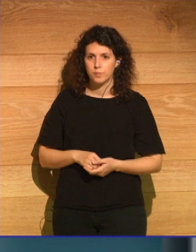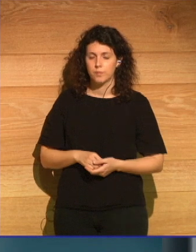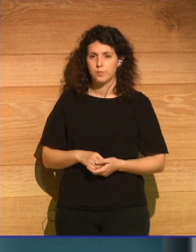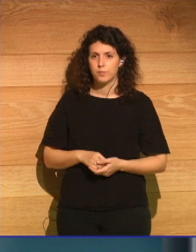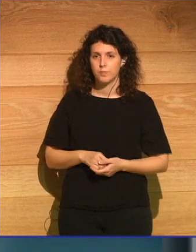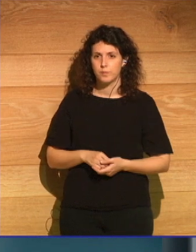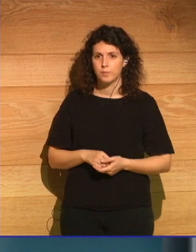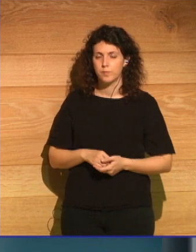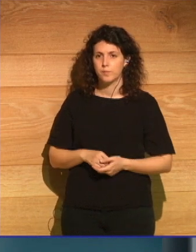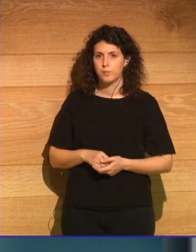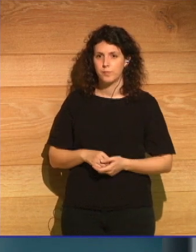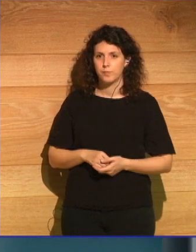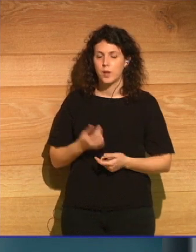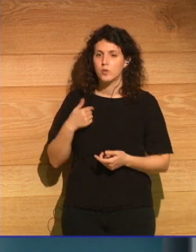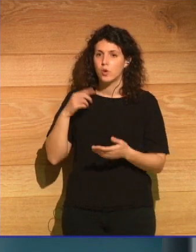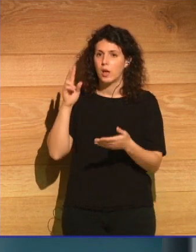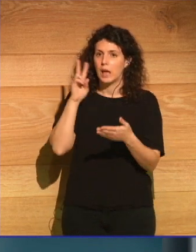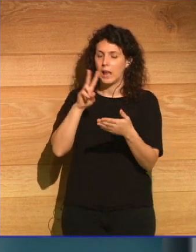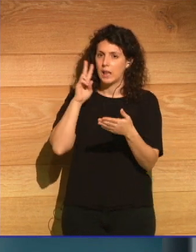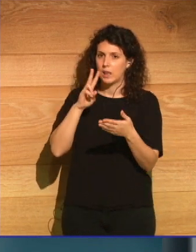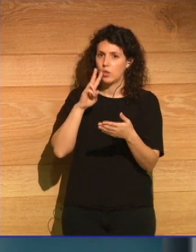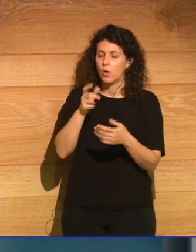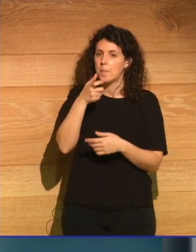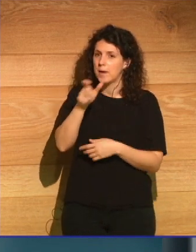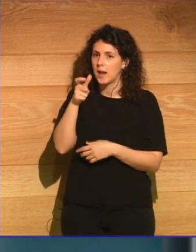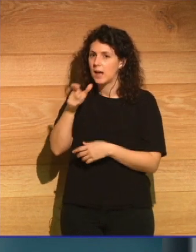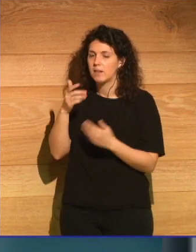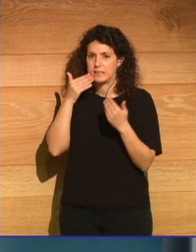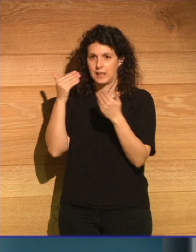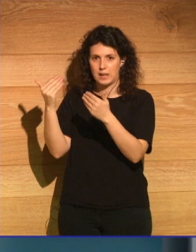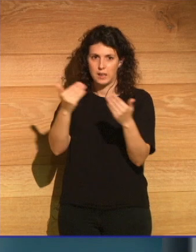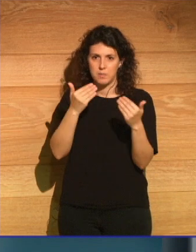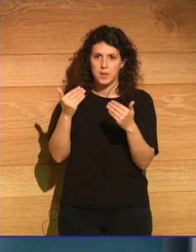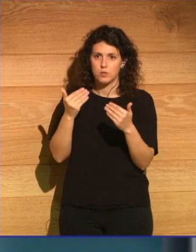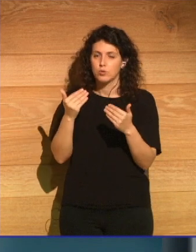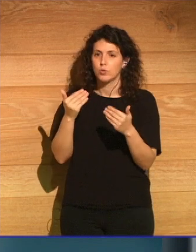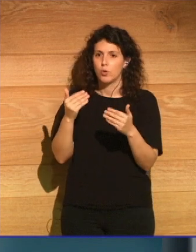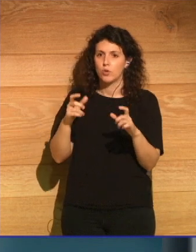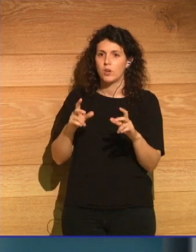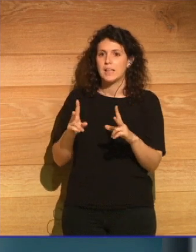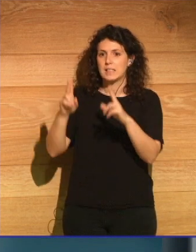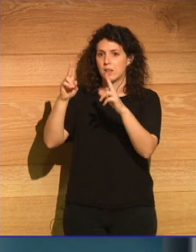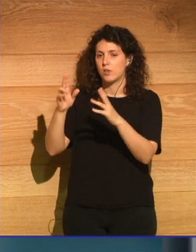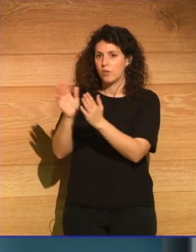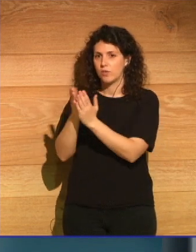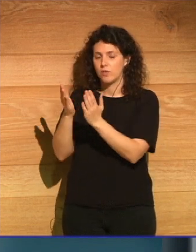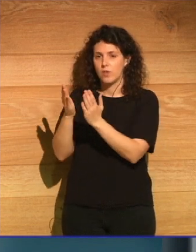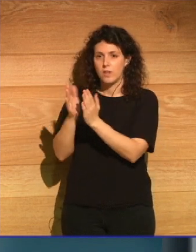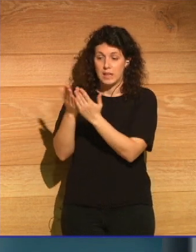He leído las palabras de agradecimiento en la sección final de tu libro,